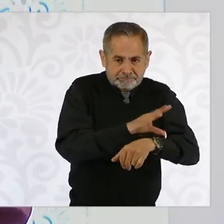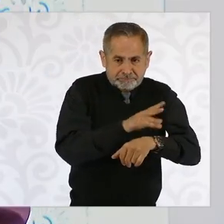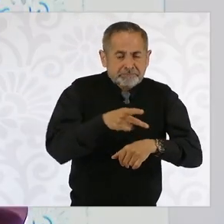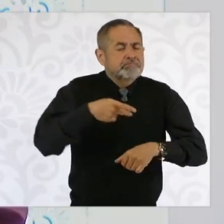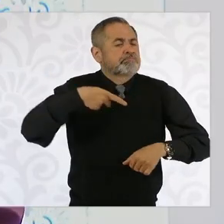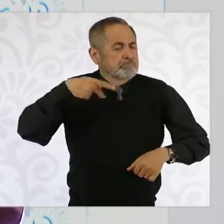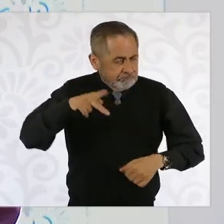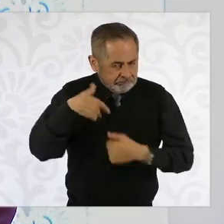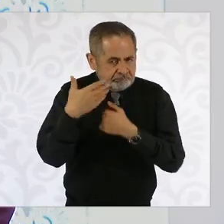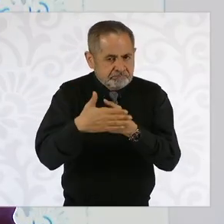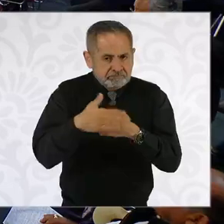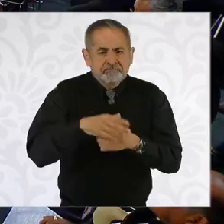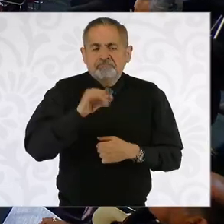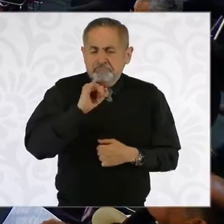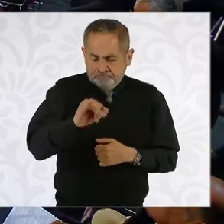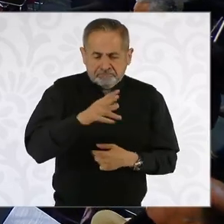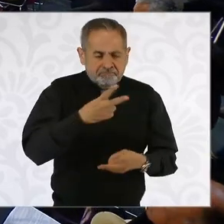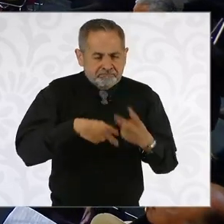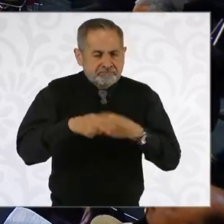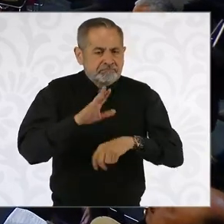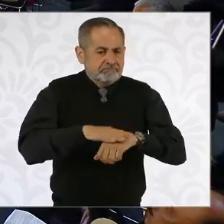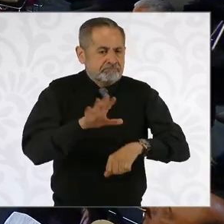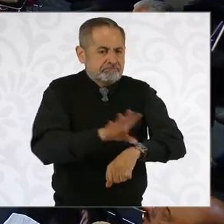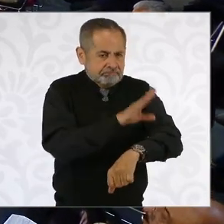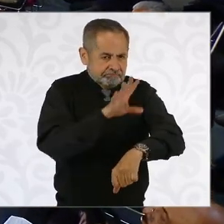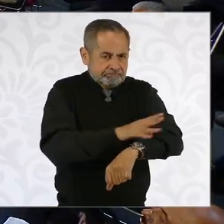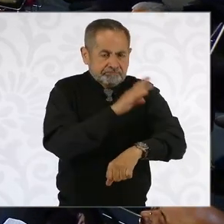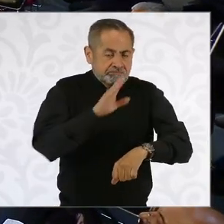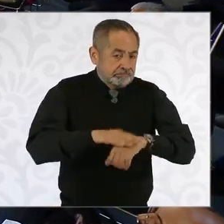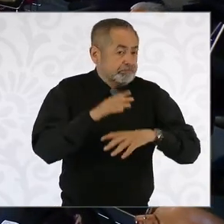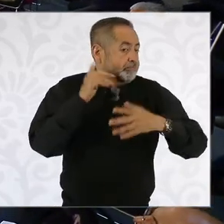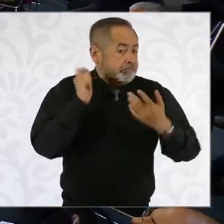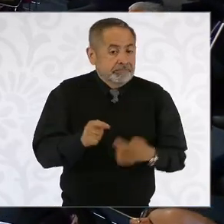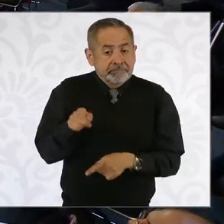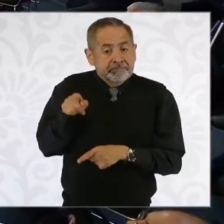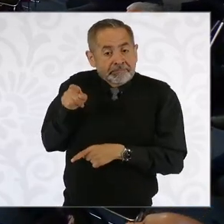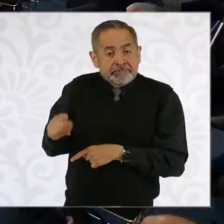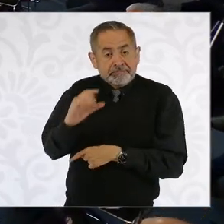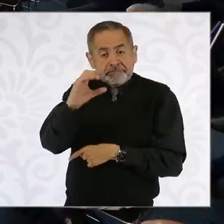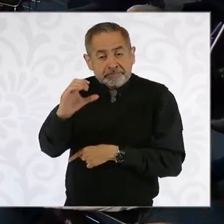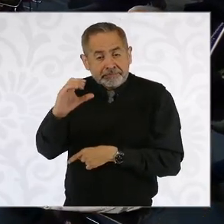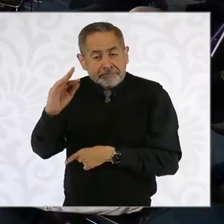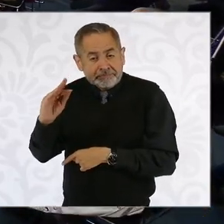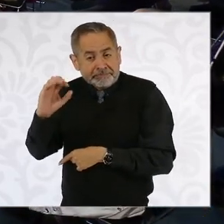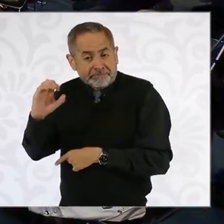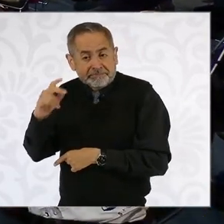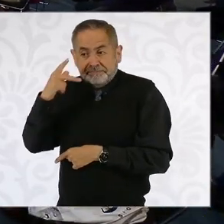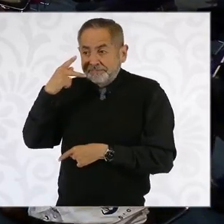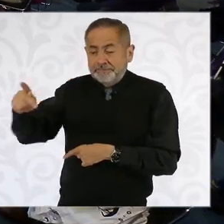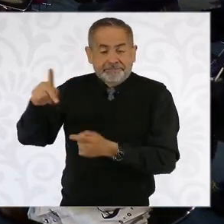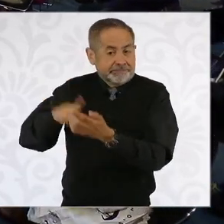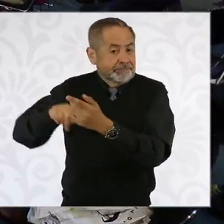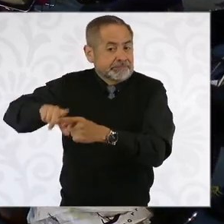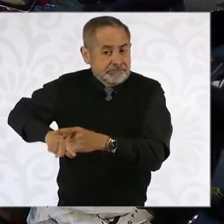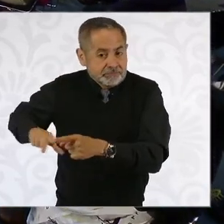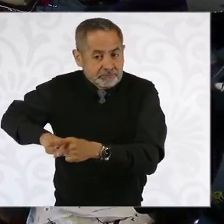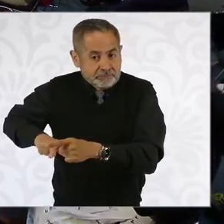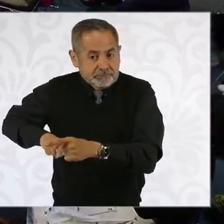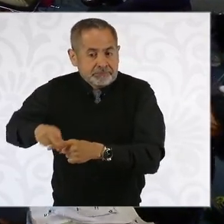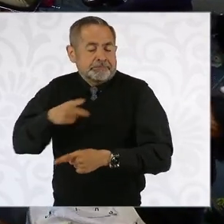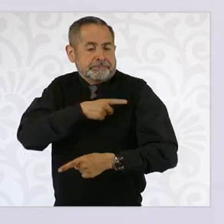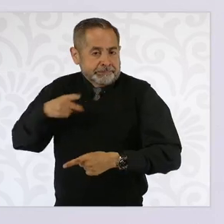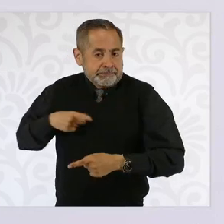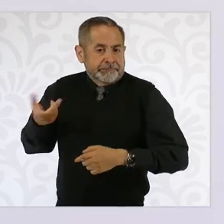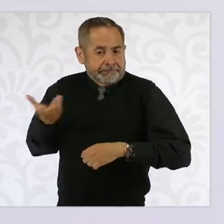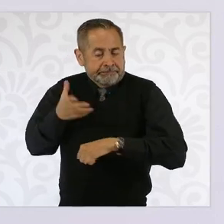generación eléctrica. Eso significa que CFE, la empresa pública, pues debe todavía generar